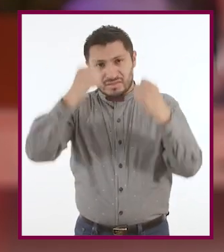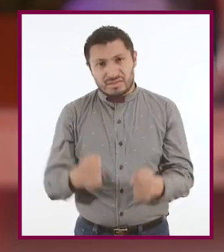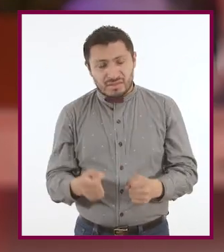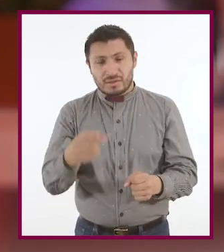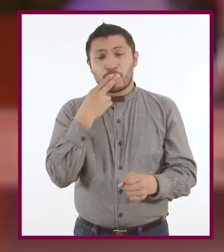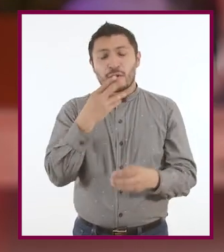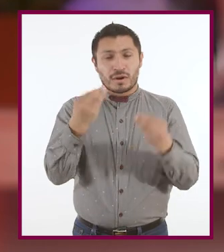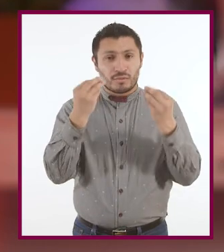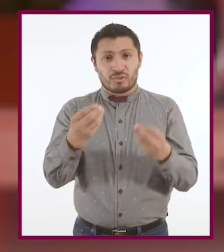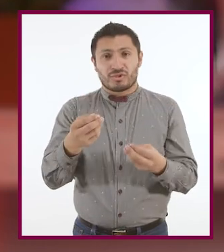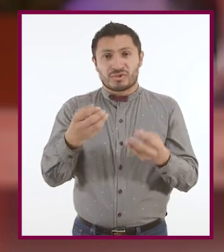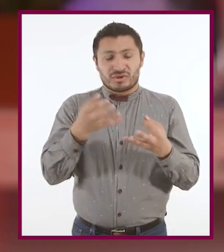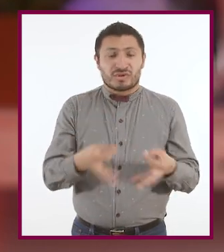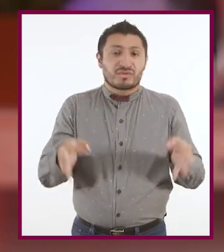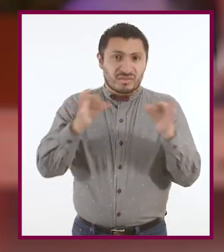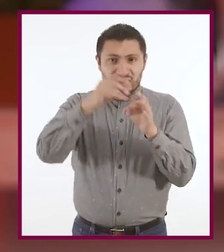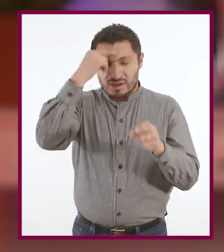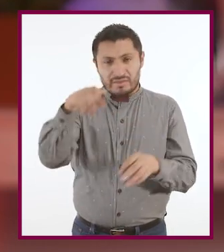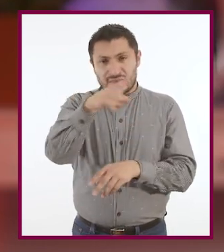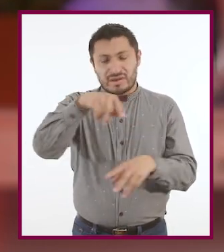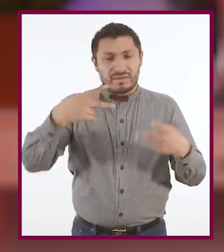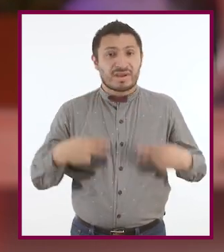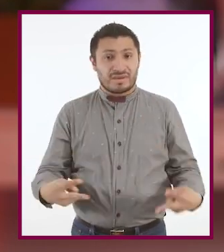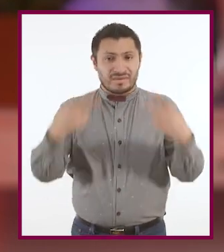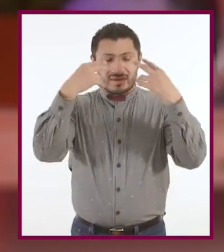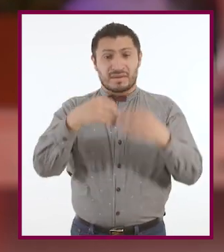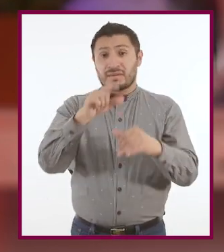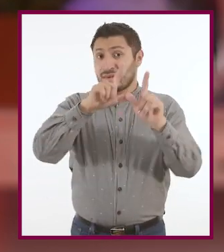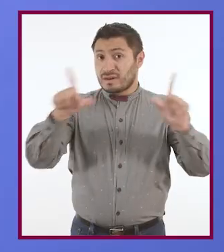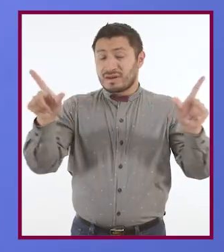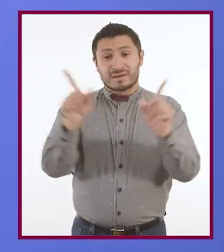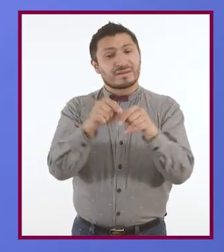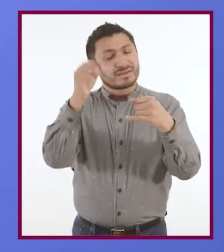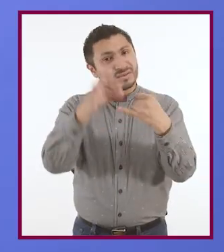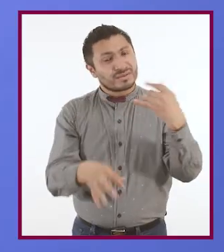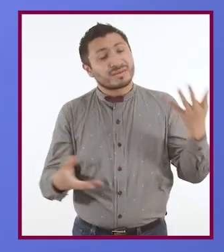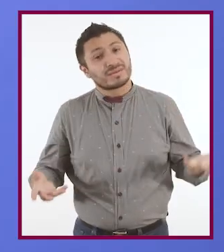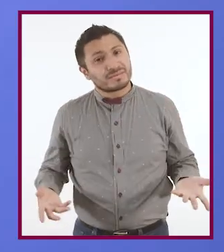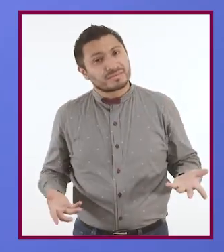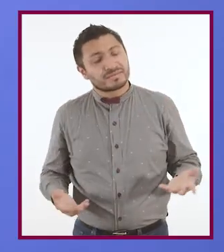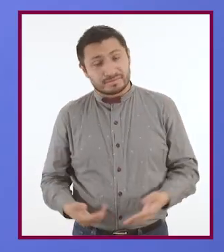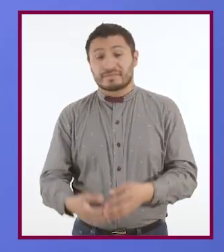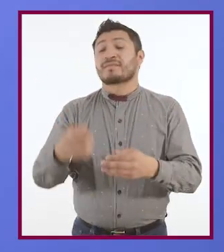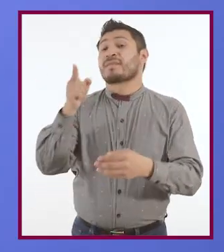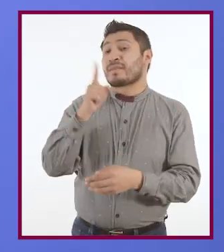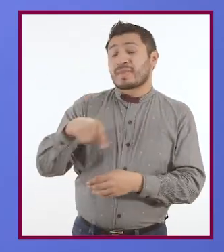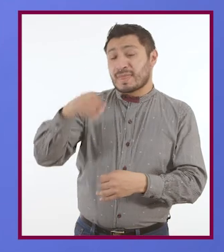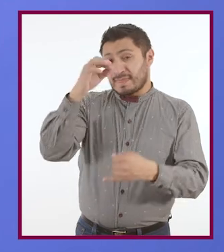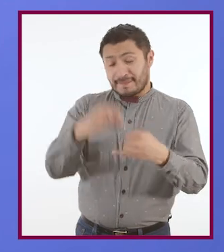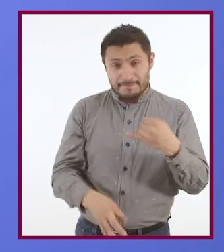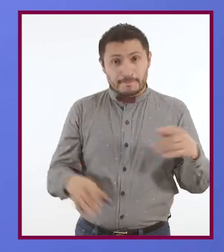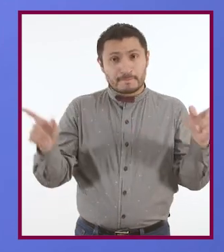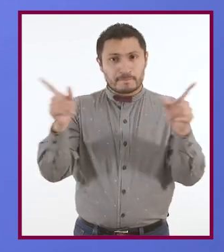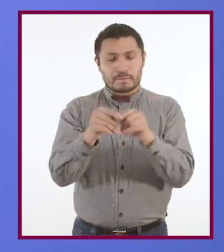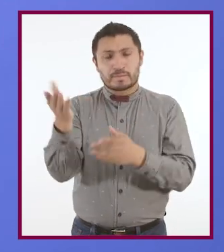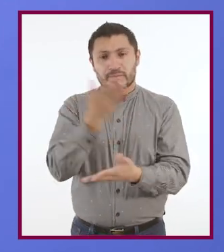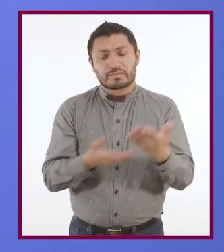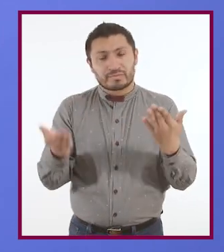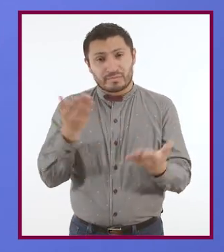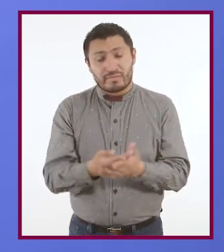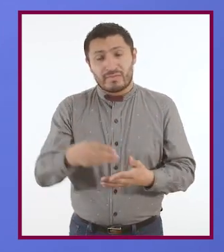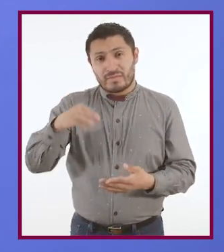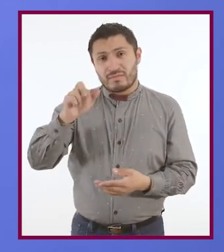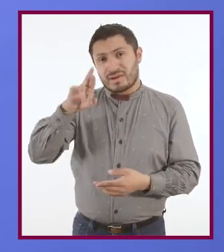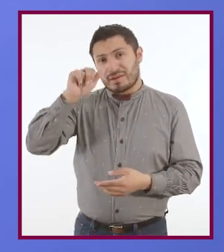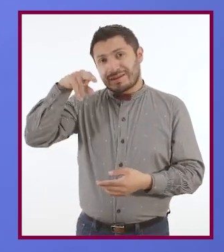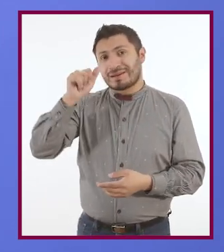mucha utilidad para quienes nos ven. ¿Listo para el resumen final, Donovan? Por último, Shadani, ellos nos comparten lo siguiente. Mariana piensa